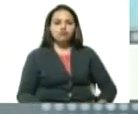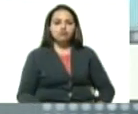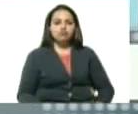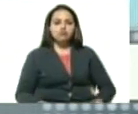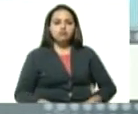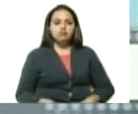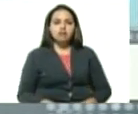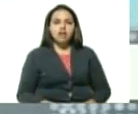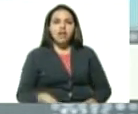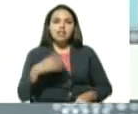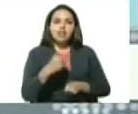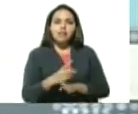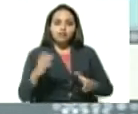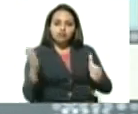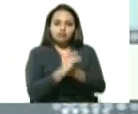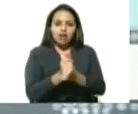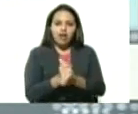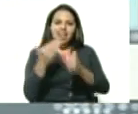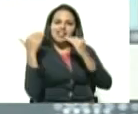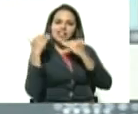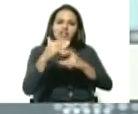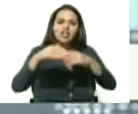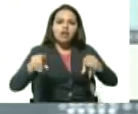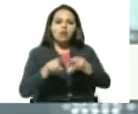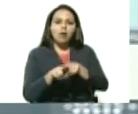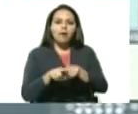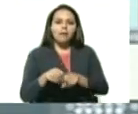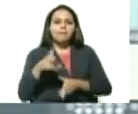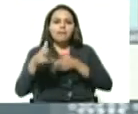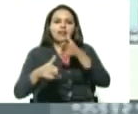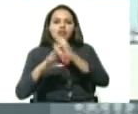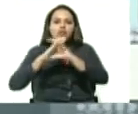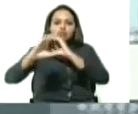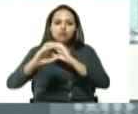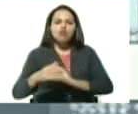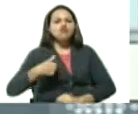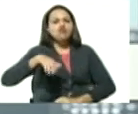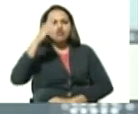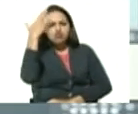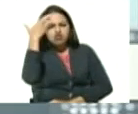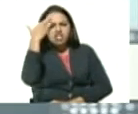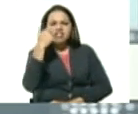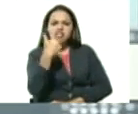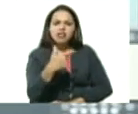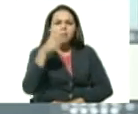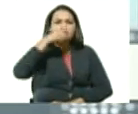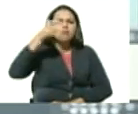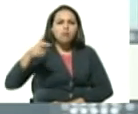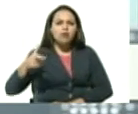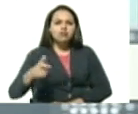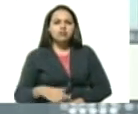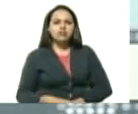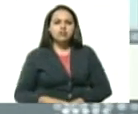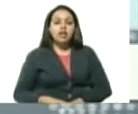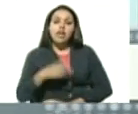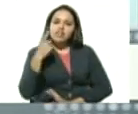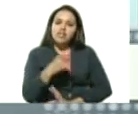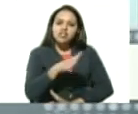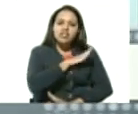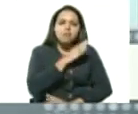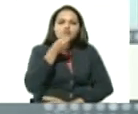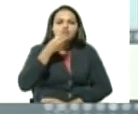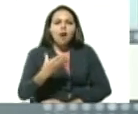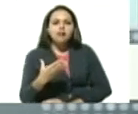lograr el nivel de calidad de Metrobús. Sé lo que digo. El pueblo merece una calidad de servicio.